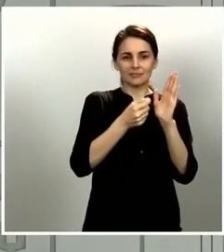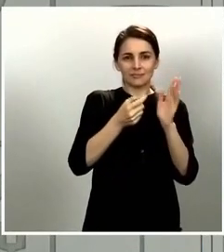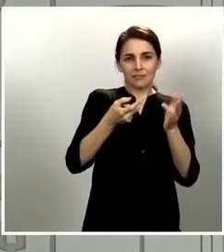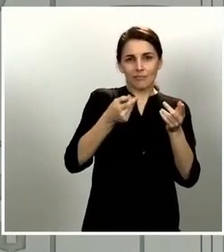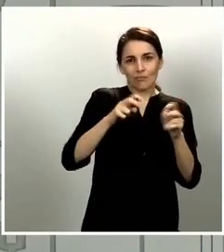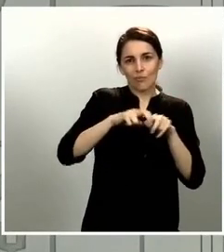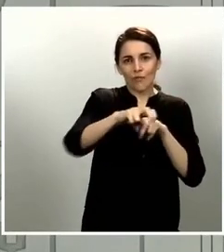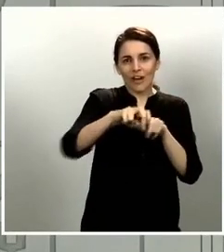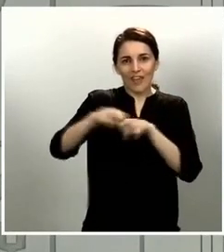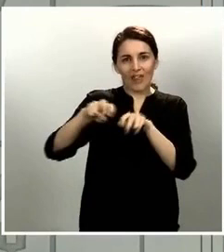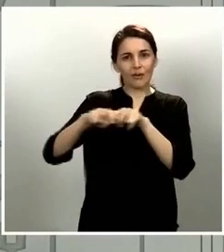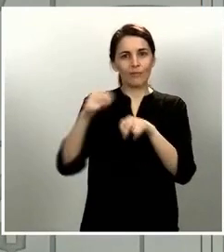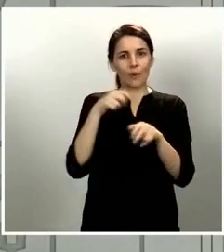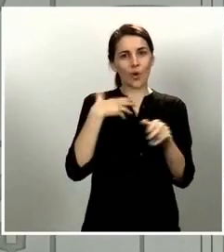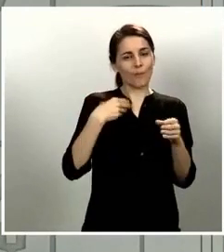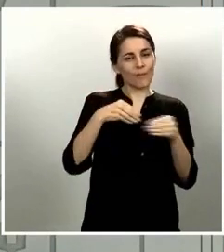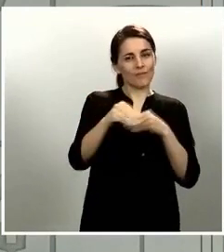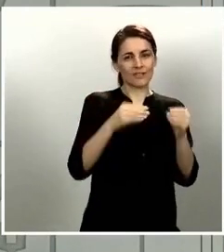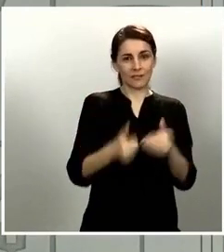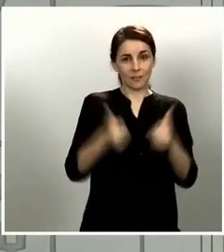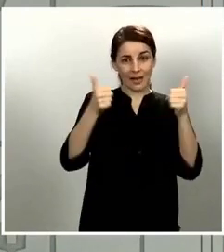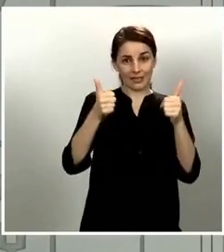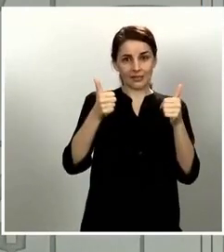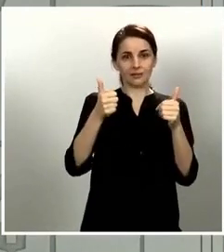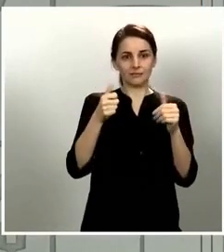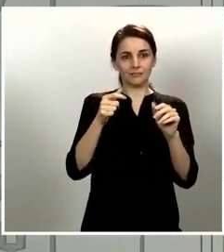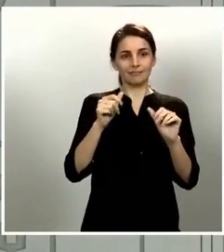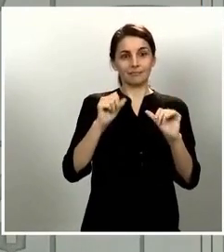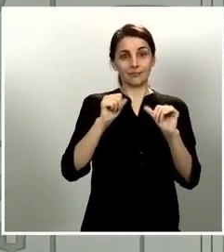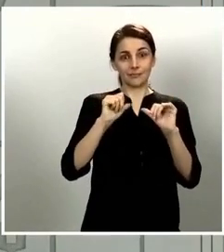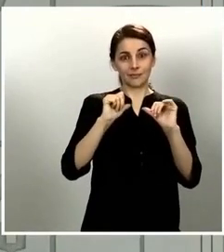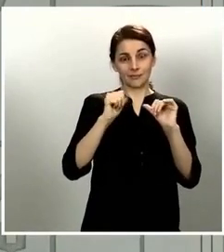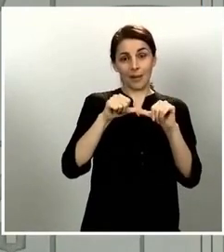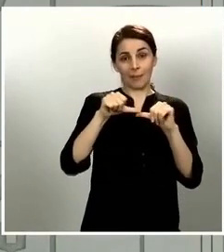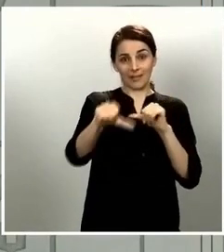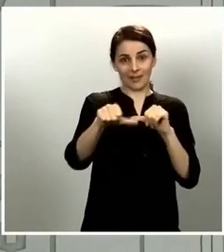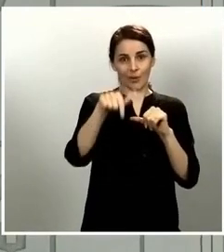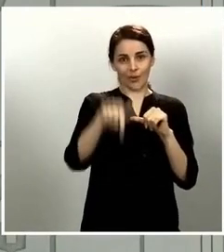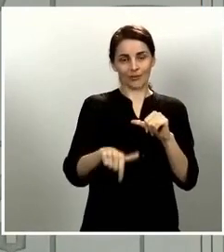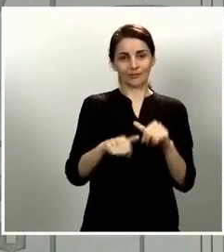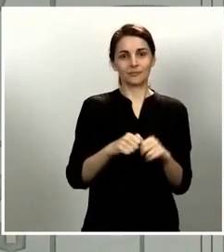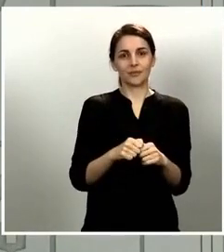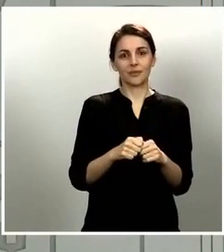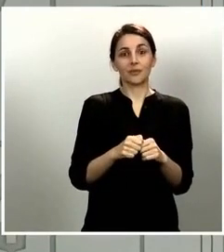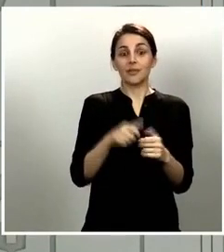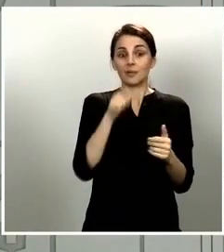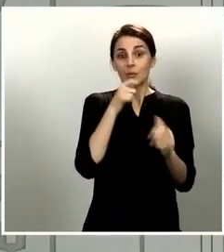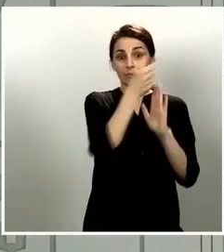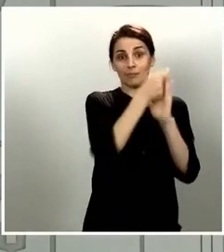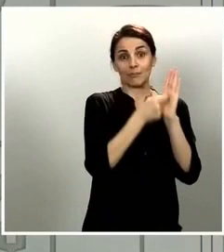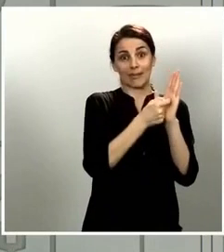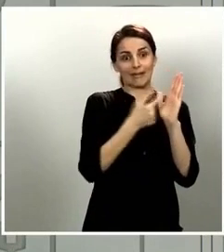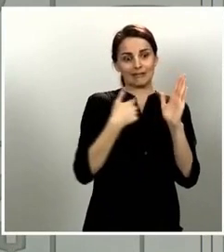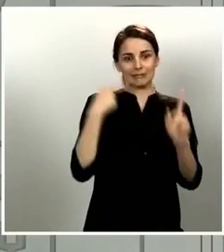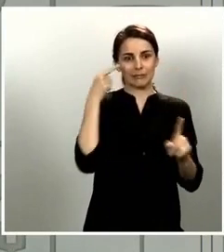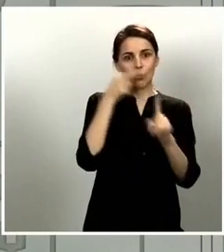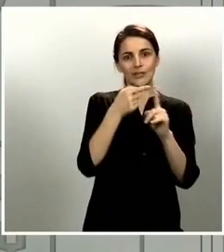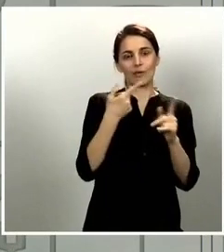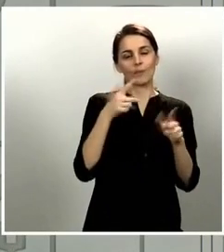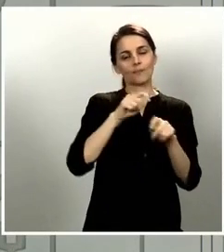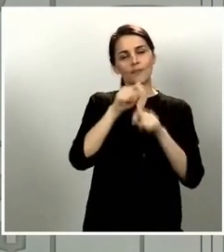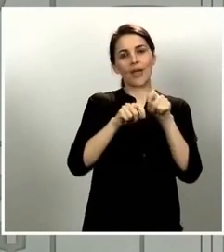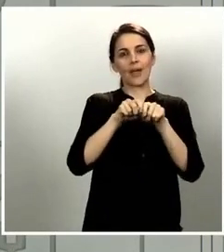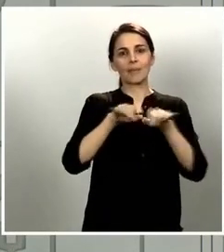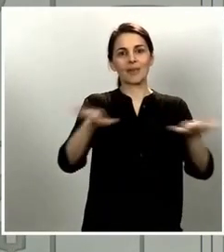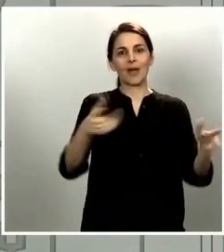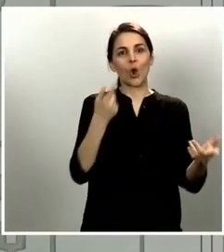que han estado impuestas para garantizar que esta epidemia se podía controlar. Los datos de